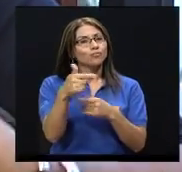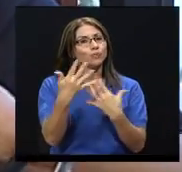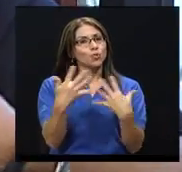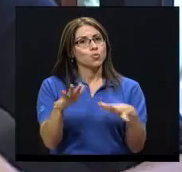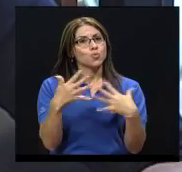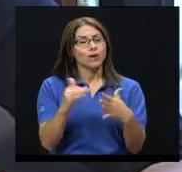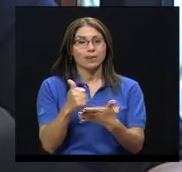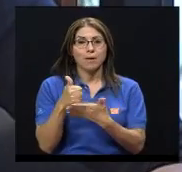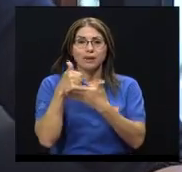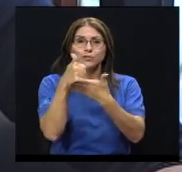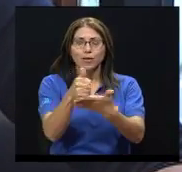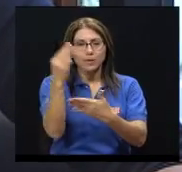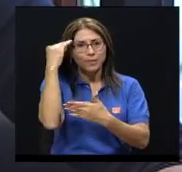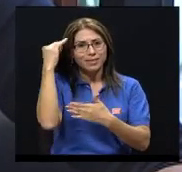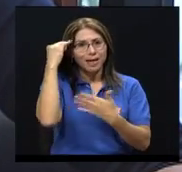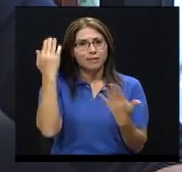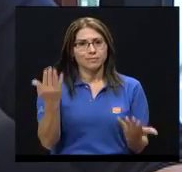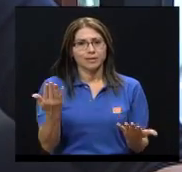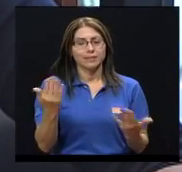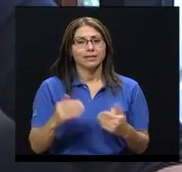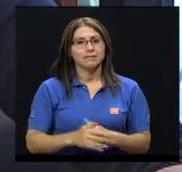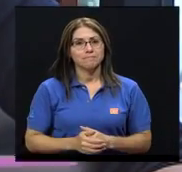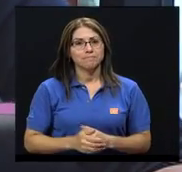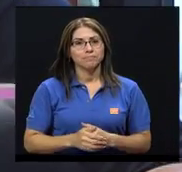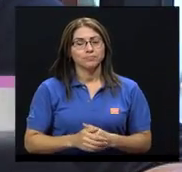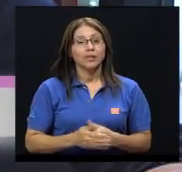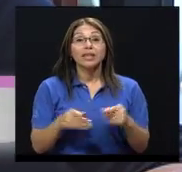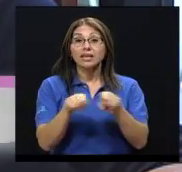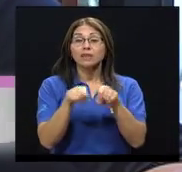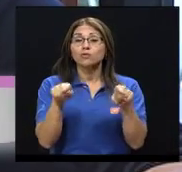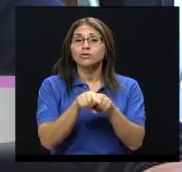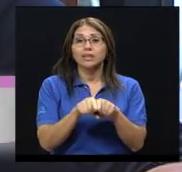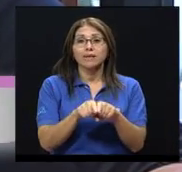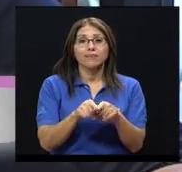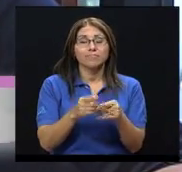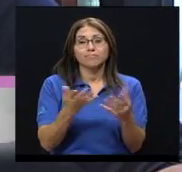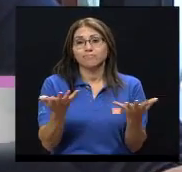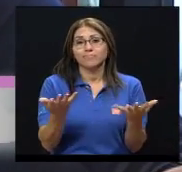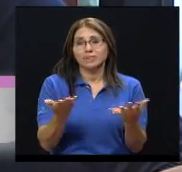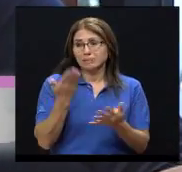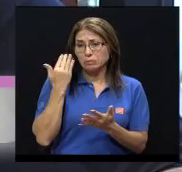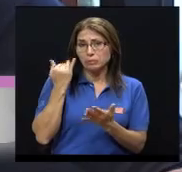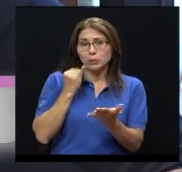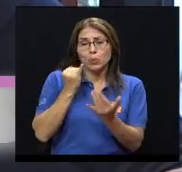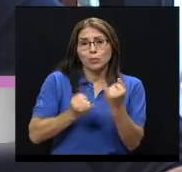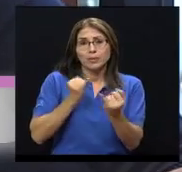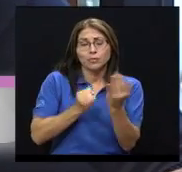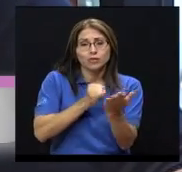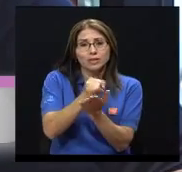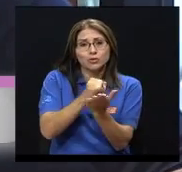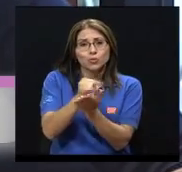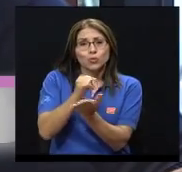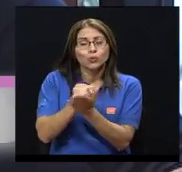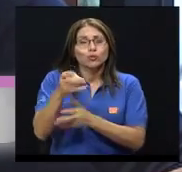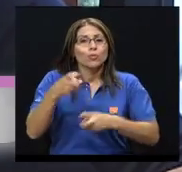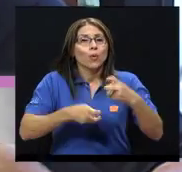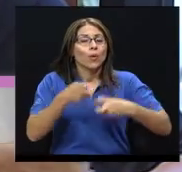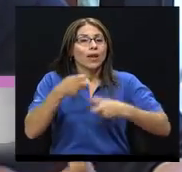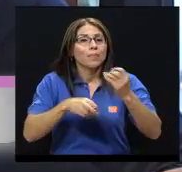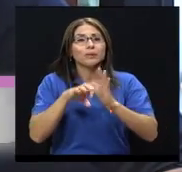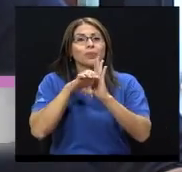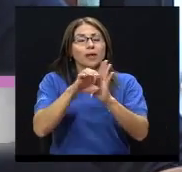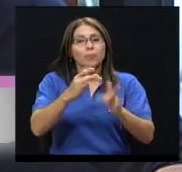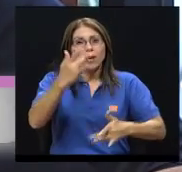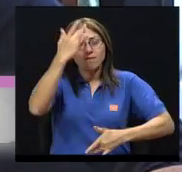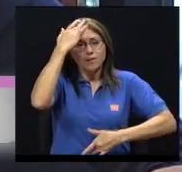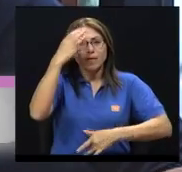le va a ayudar mentalmente, ¿verdad? Inclusive, bueno, en últimos estudios sobre problemas como la